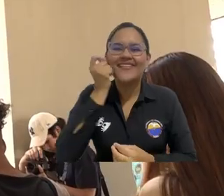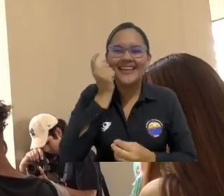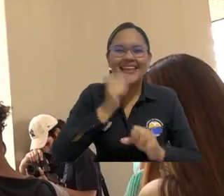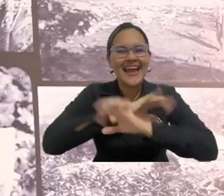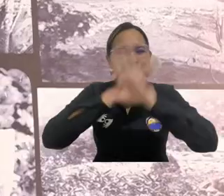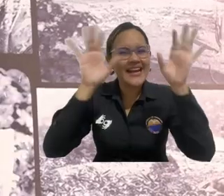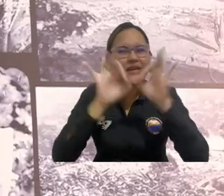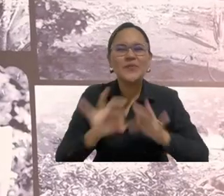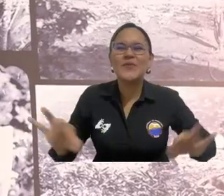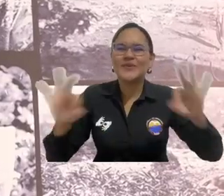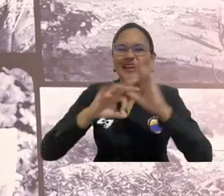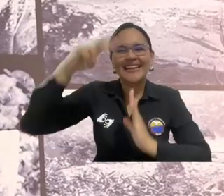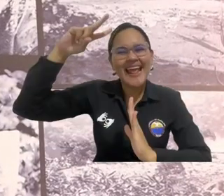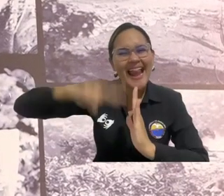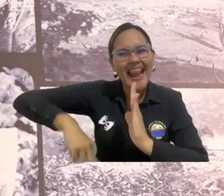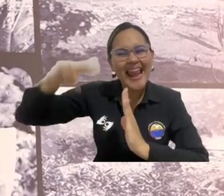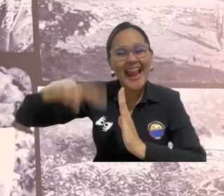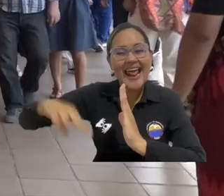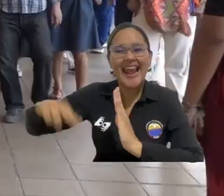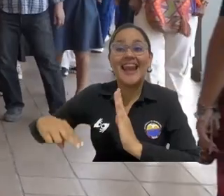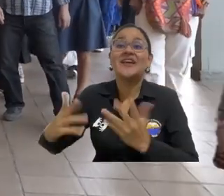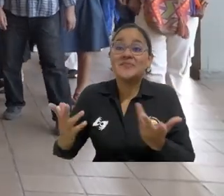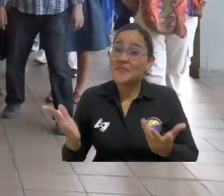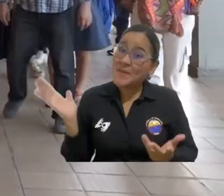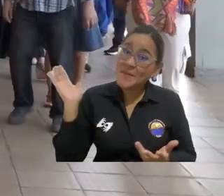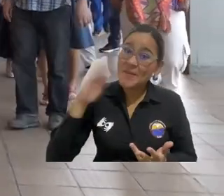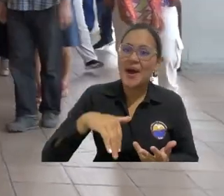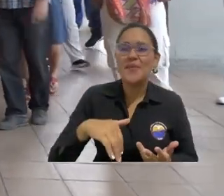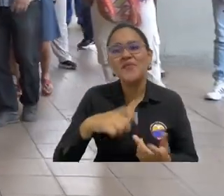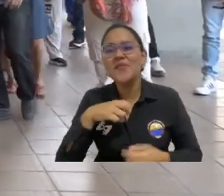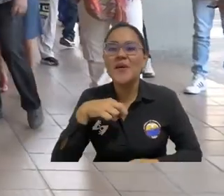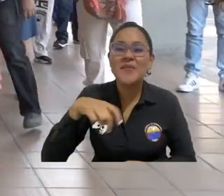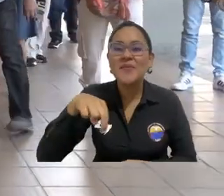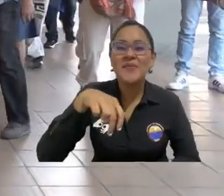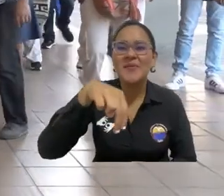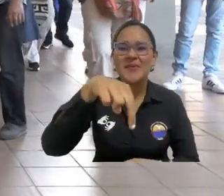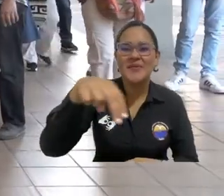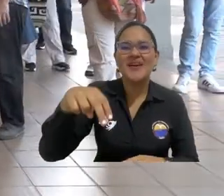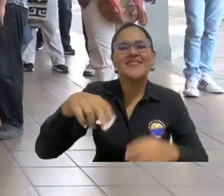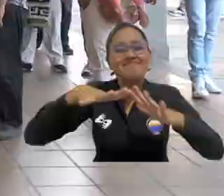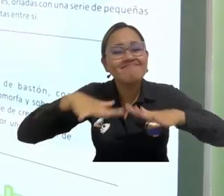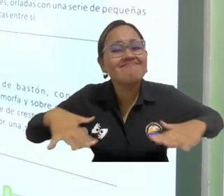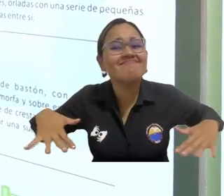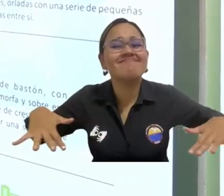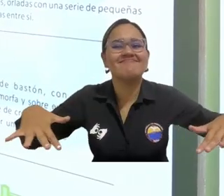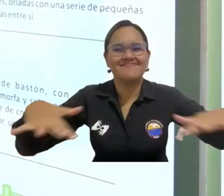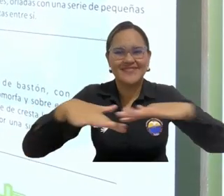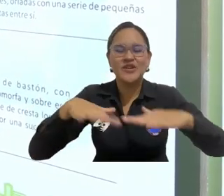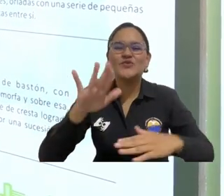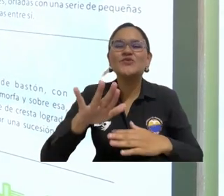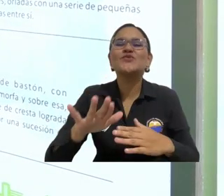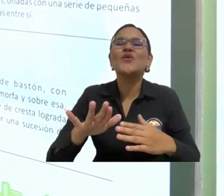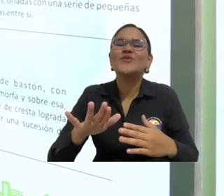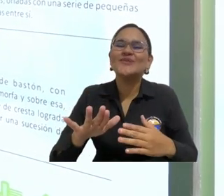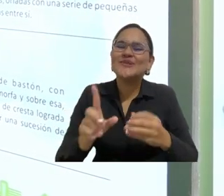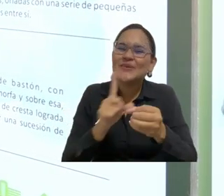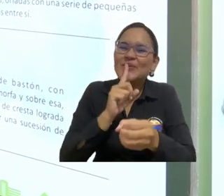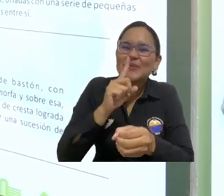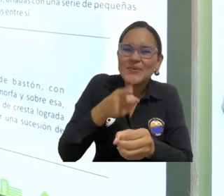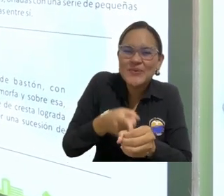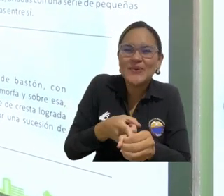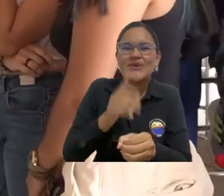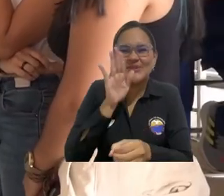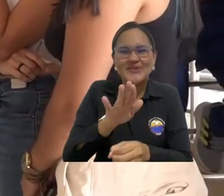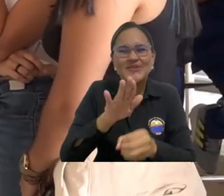ser los guardianes del corazón del mundo. Vamos a salir a recorrer el campo, no podemos ir a la Sierra Nevada, recorramos el edificio Sierra